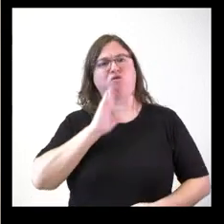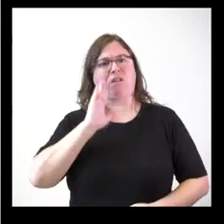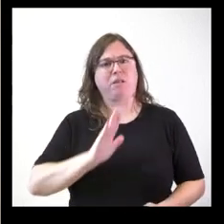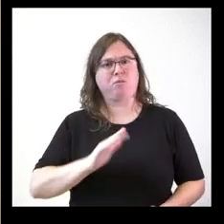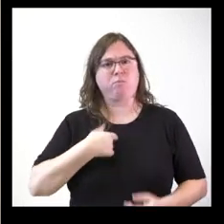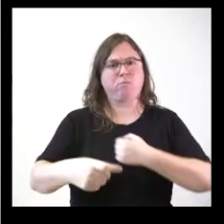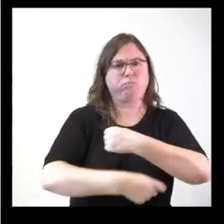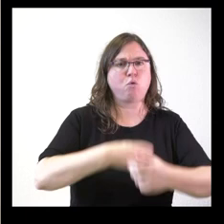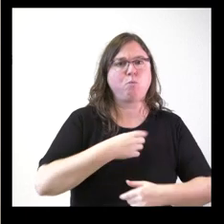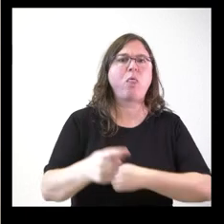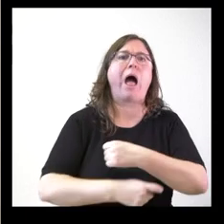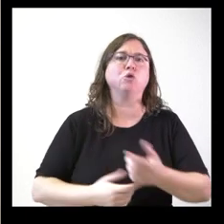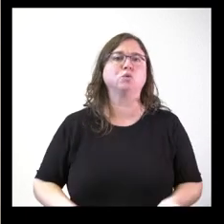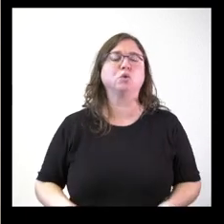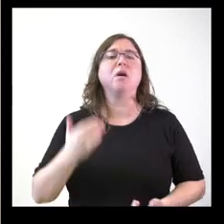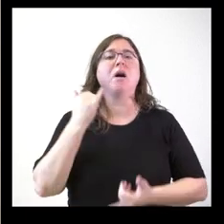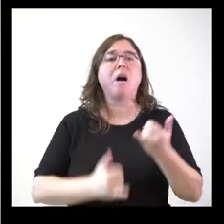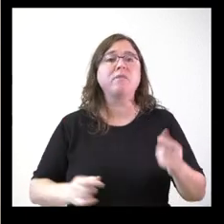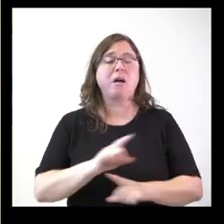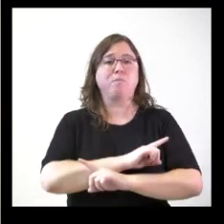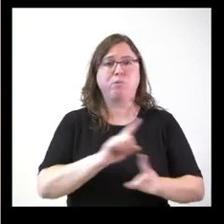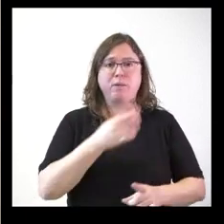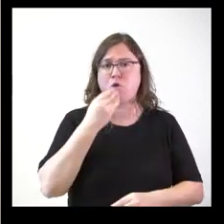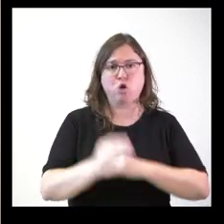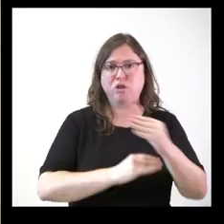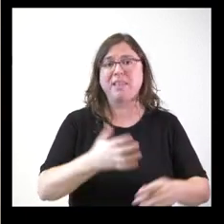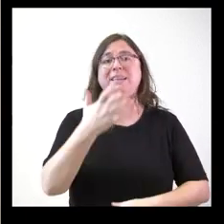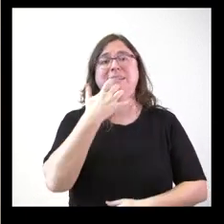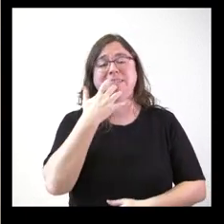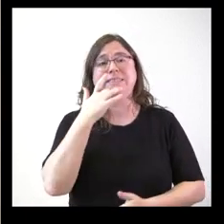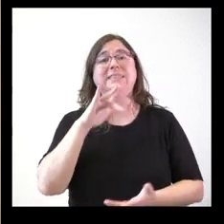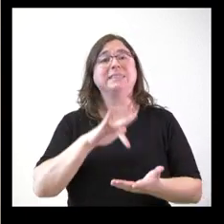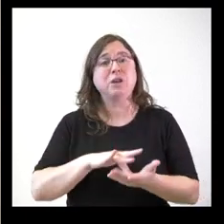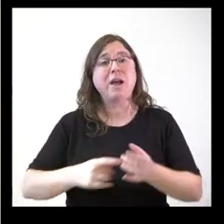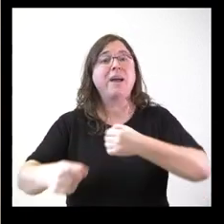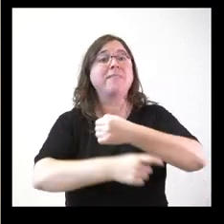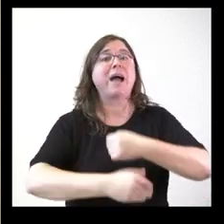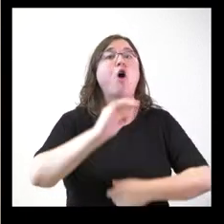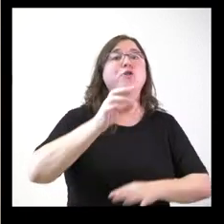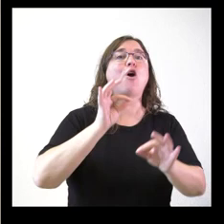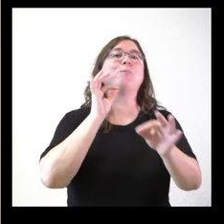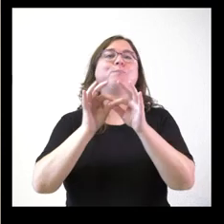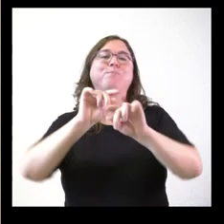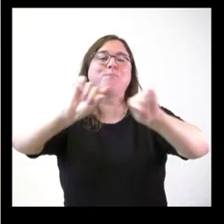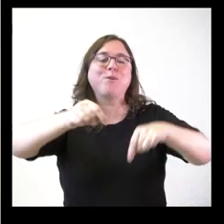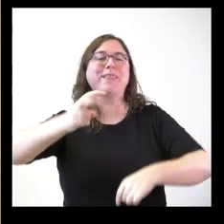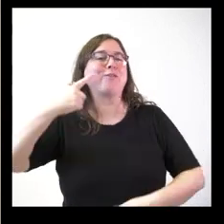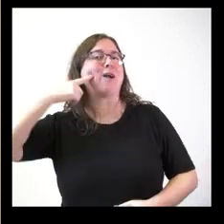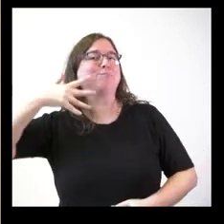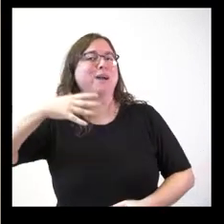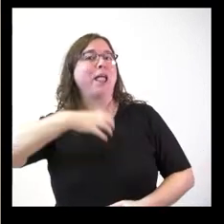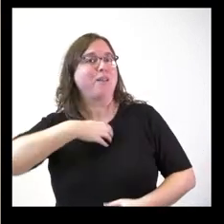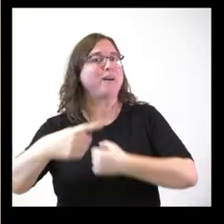afirmar que esta prohibición no hubiera sido llevada a cabo si hubieran quedado por cosechar provincias más relevantes,